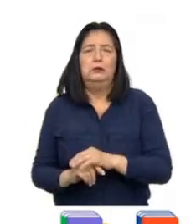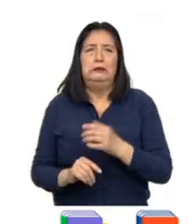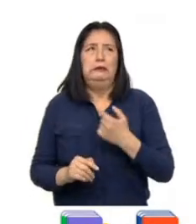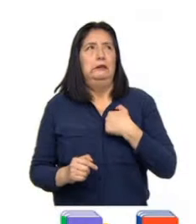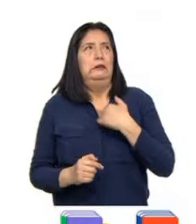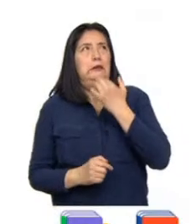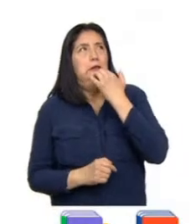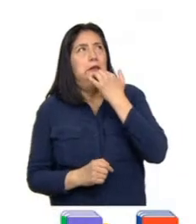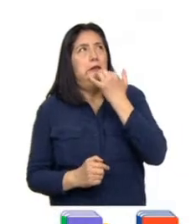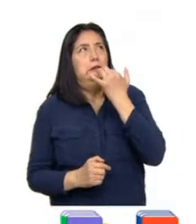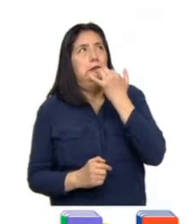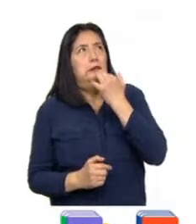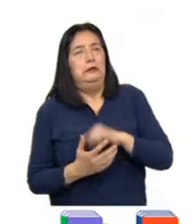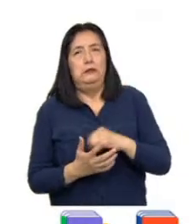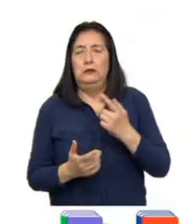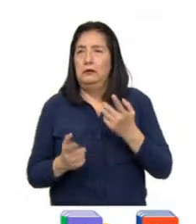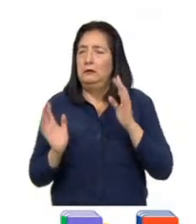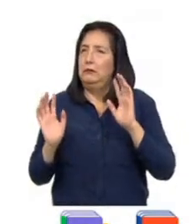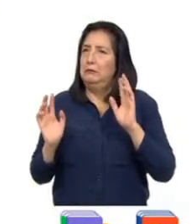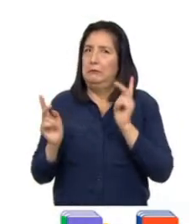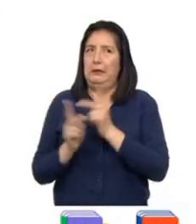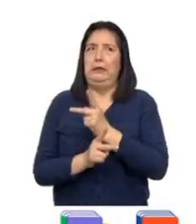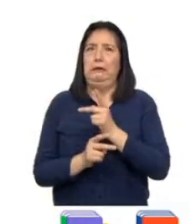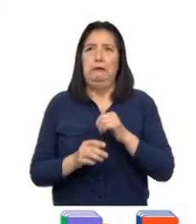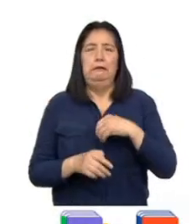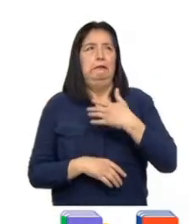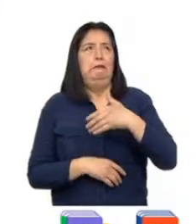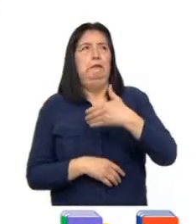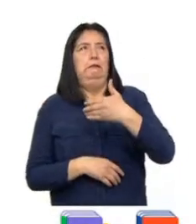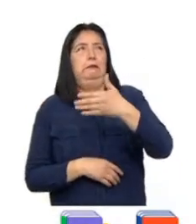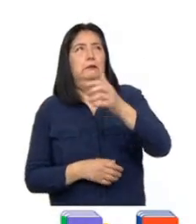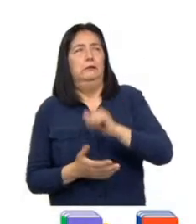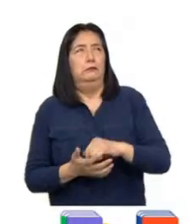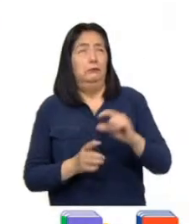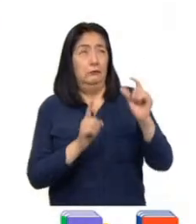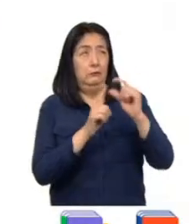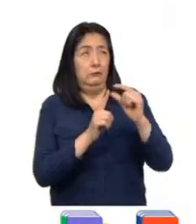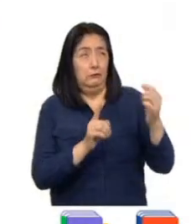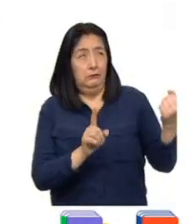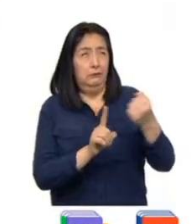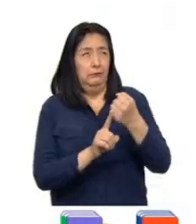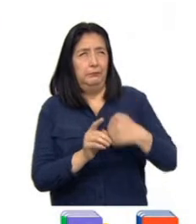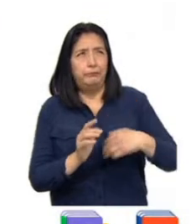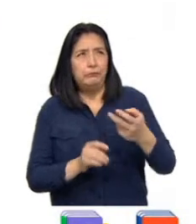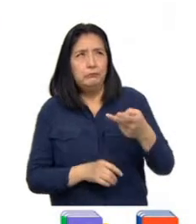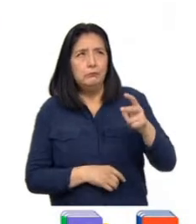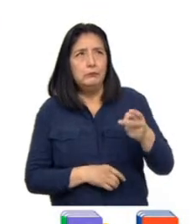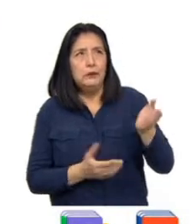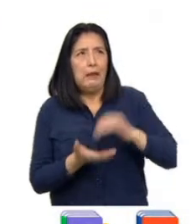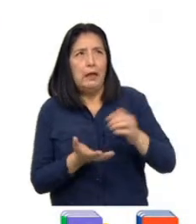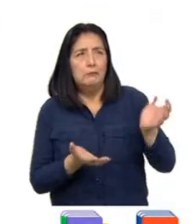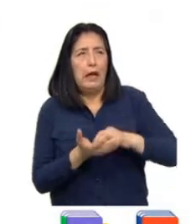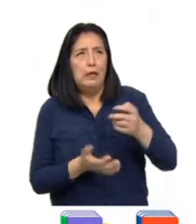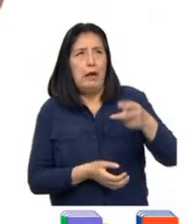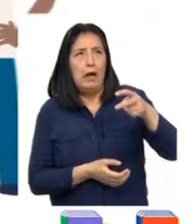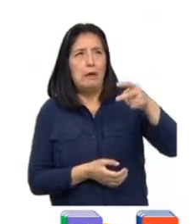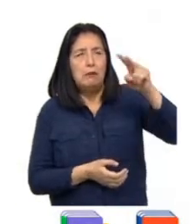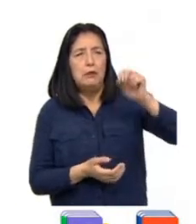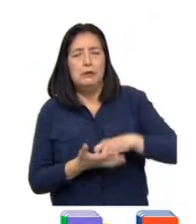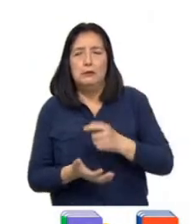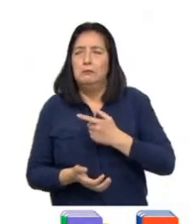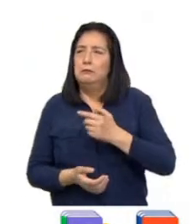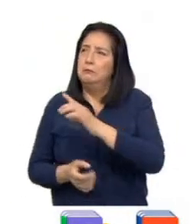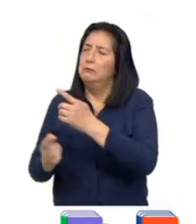miedo. Lo peor fue que, con el tiempo, sus insultos y maltratos fueron aumentando. Mis padres me